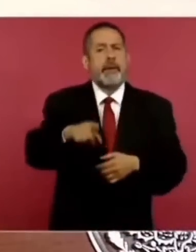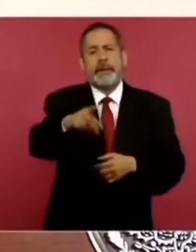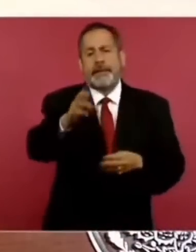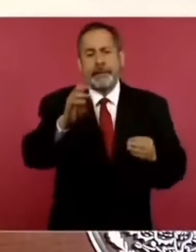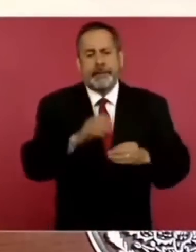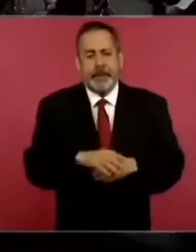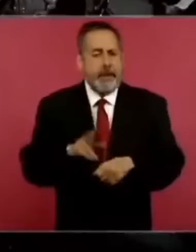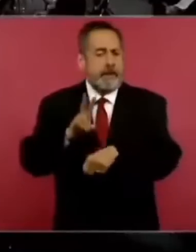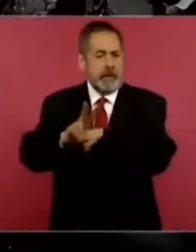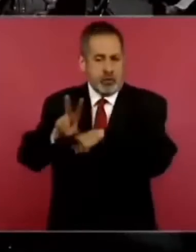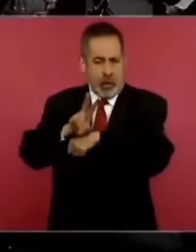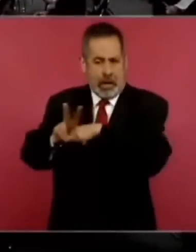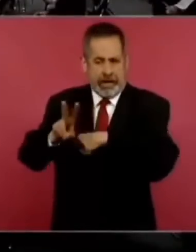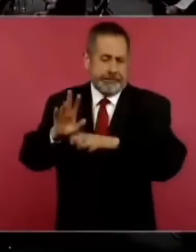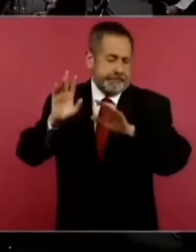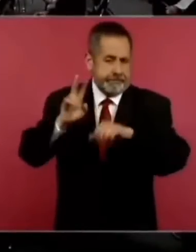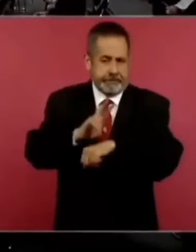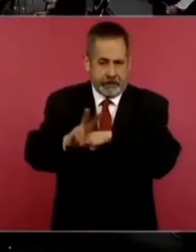Venezuela